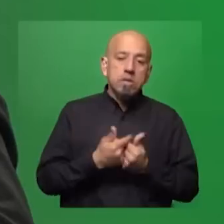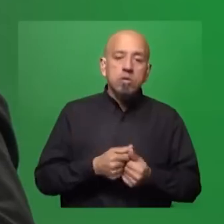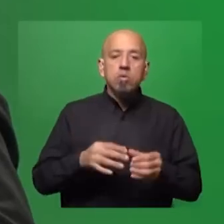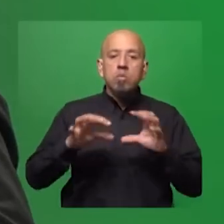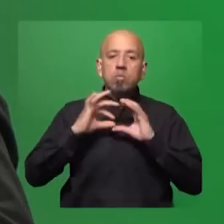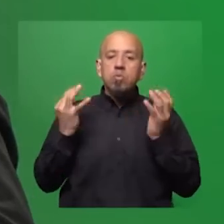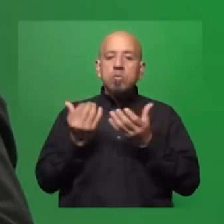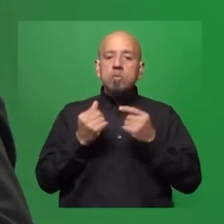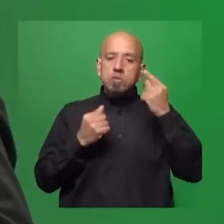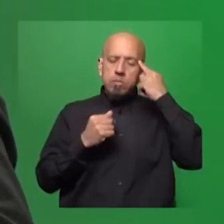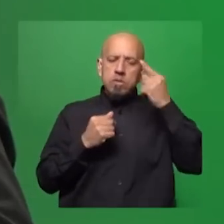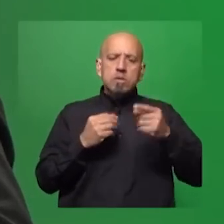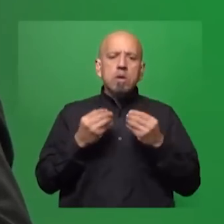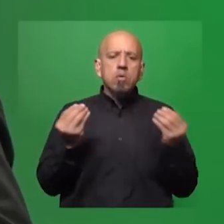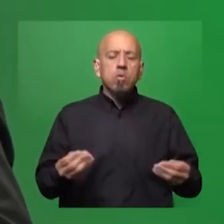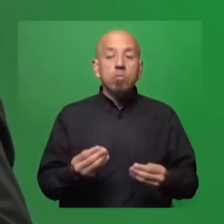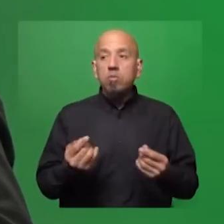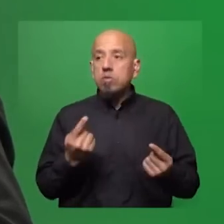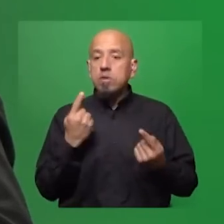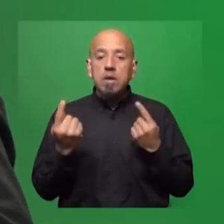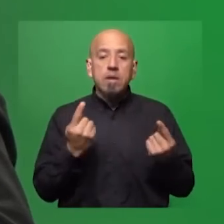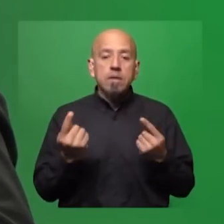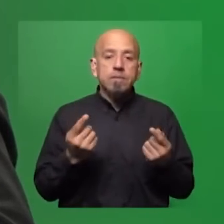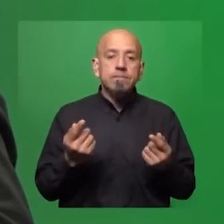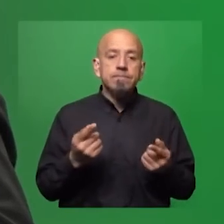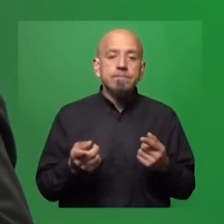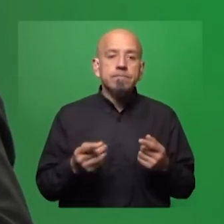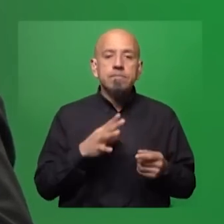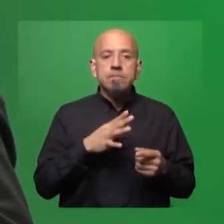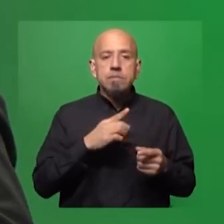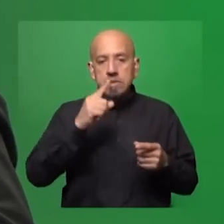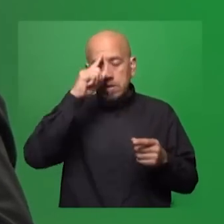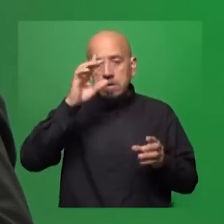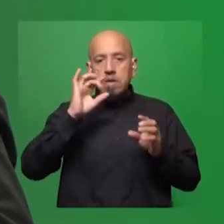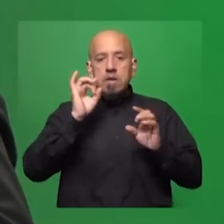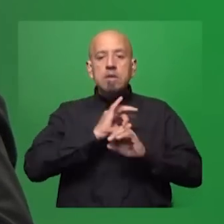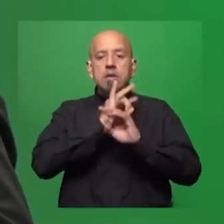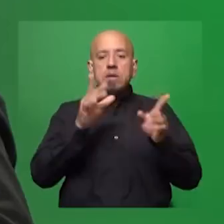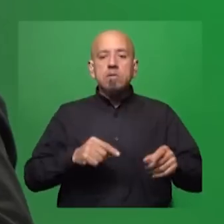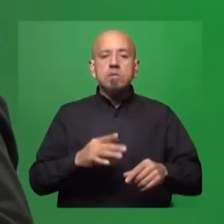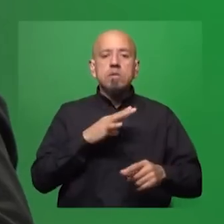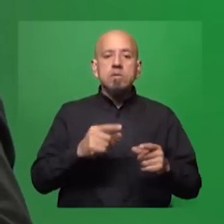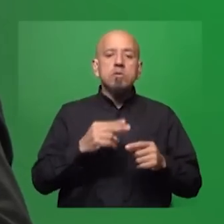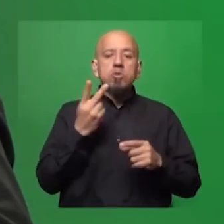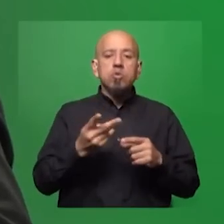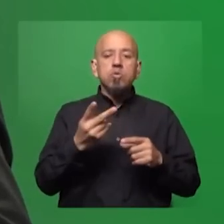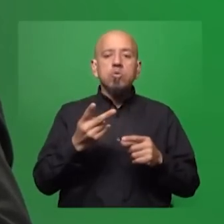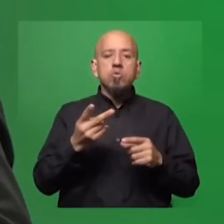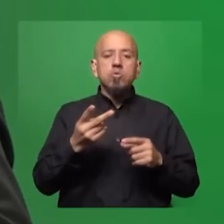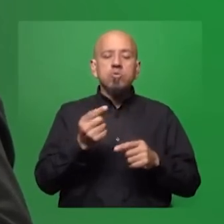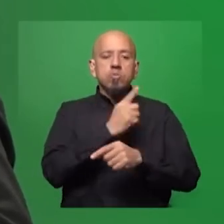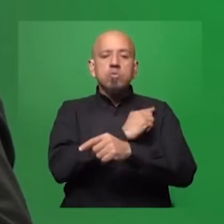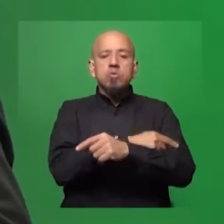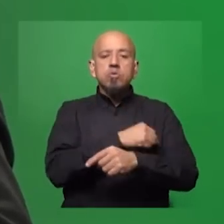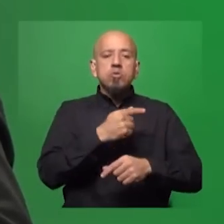uno va pensando cómo separa cada región, ¿no? Y está muy claro que hay dos potencias en disputa, que son China y